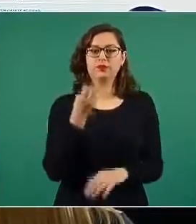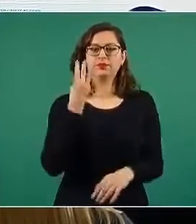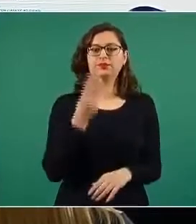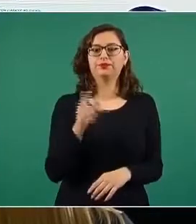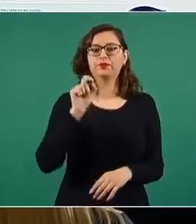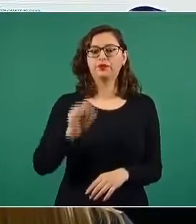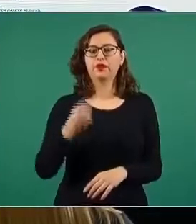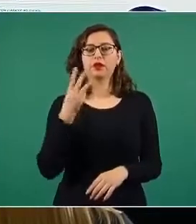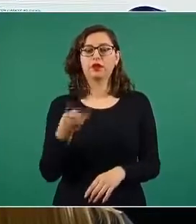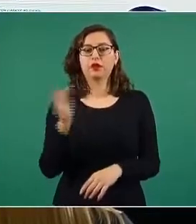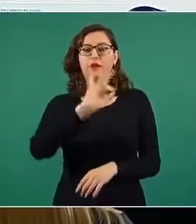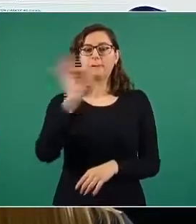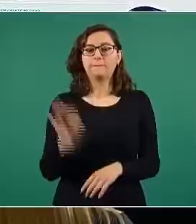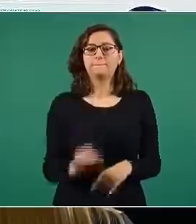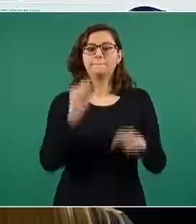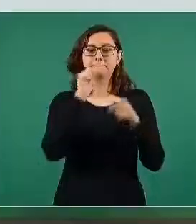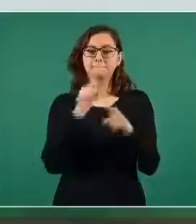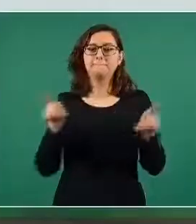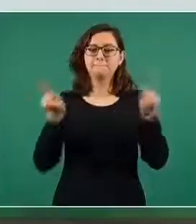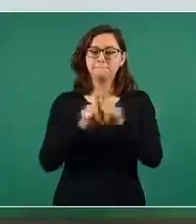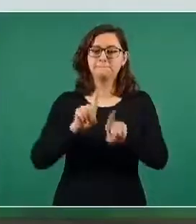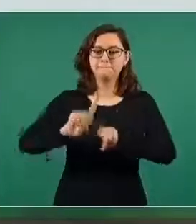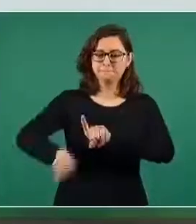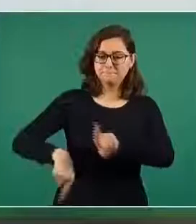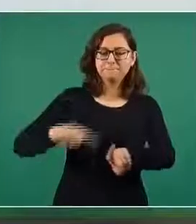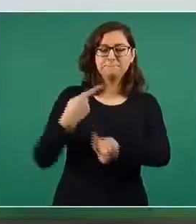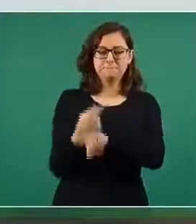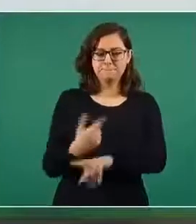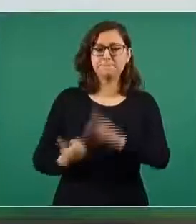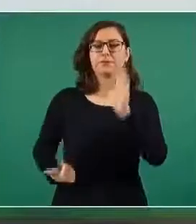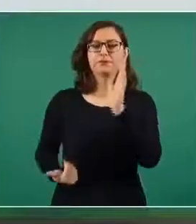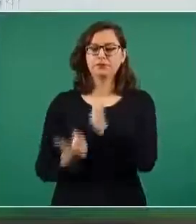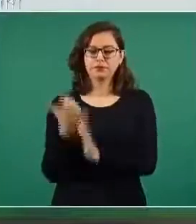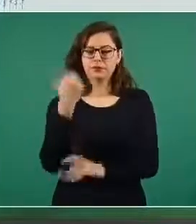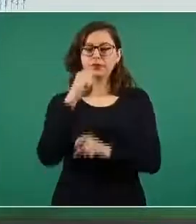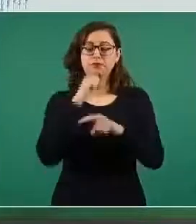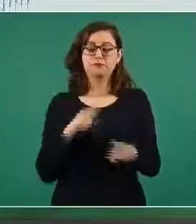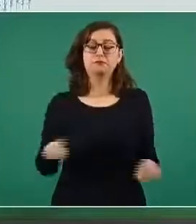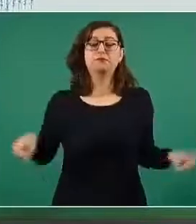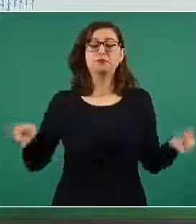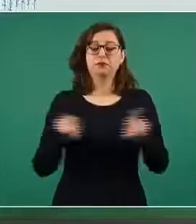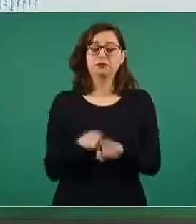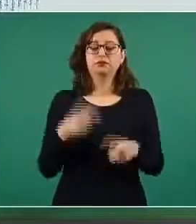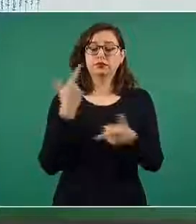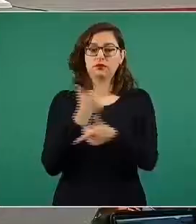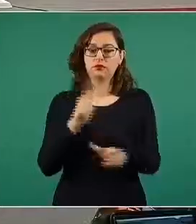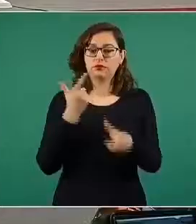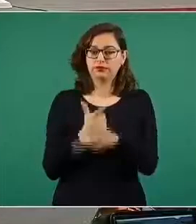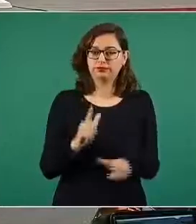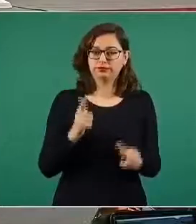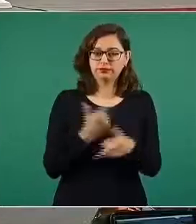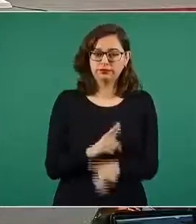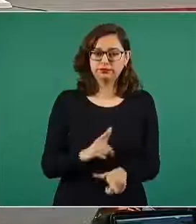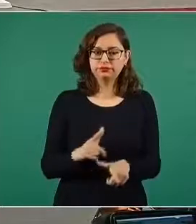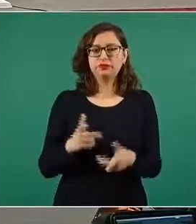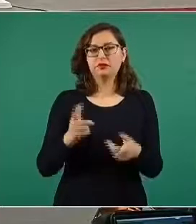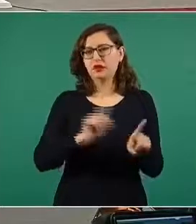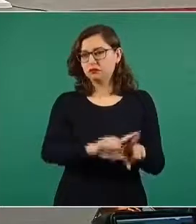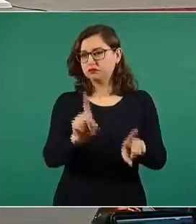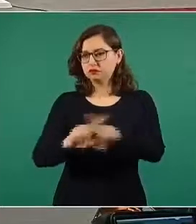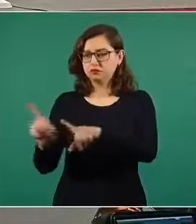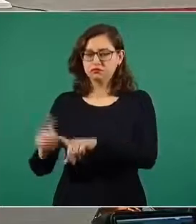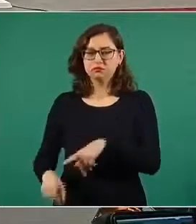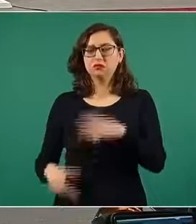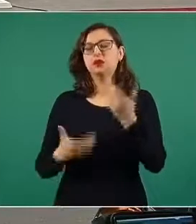robo en transporte público individual. Adelante. es un